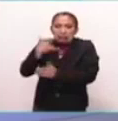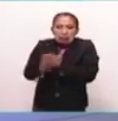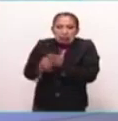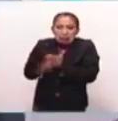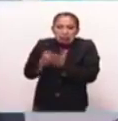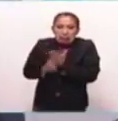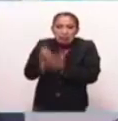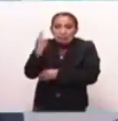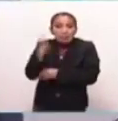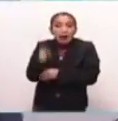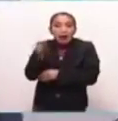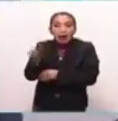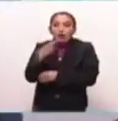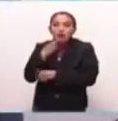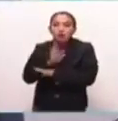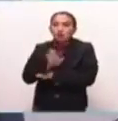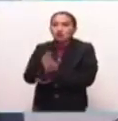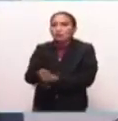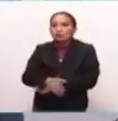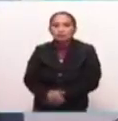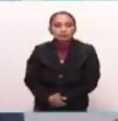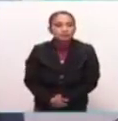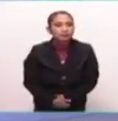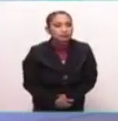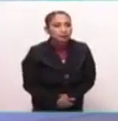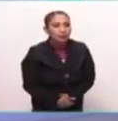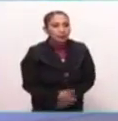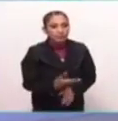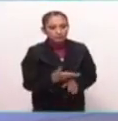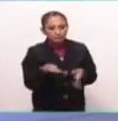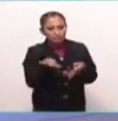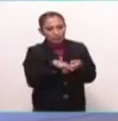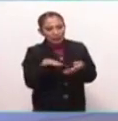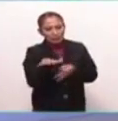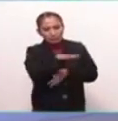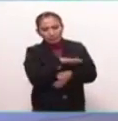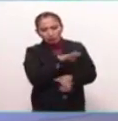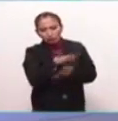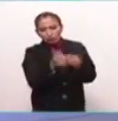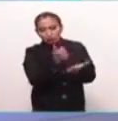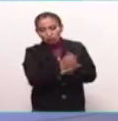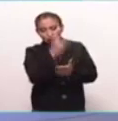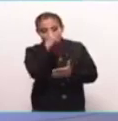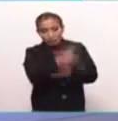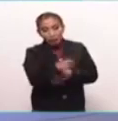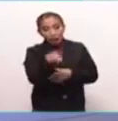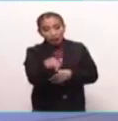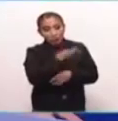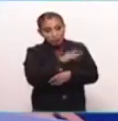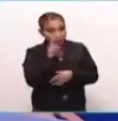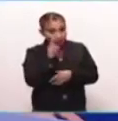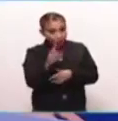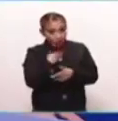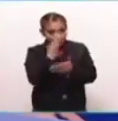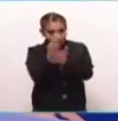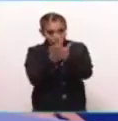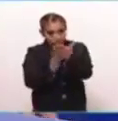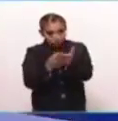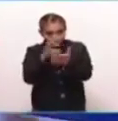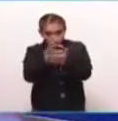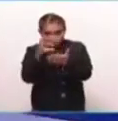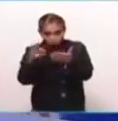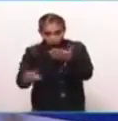justamente por preservarlo. Y muy cerca de todos aquí en la Ciudad de México, ahí se pueden ver estos glifos del